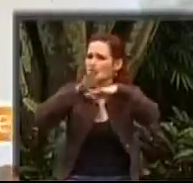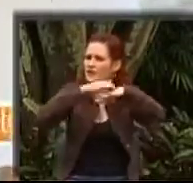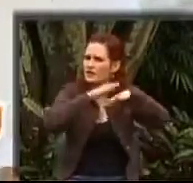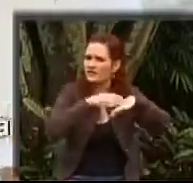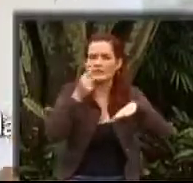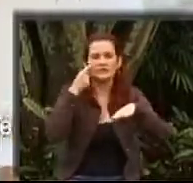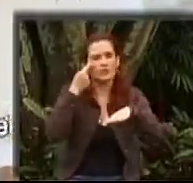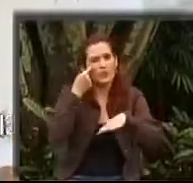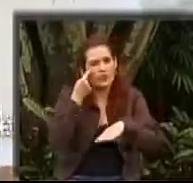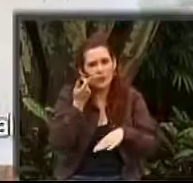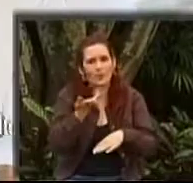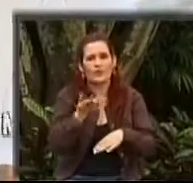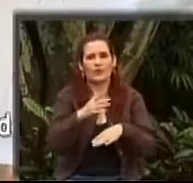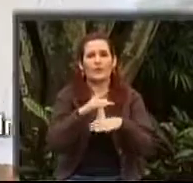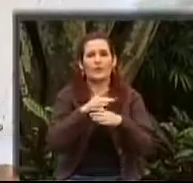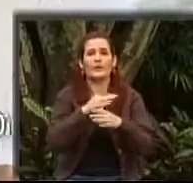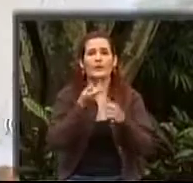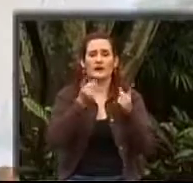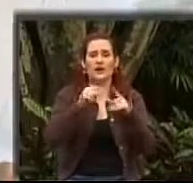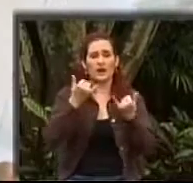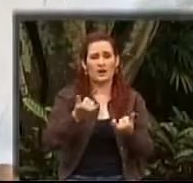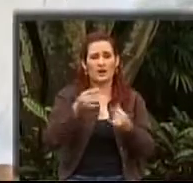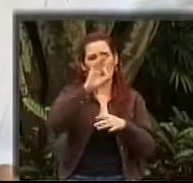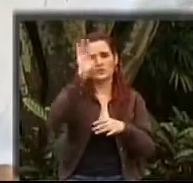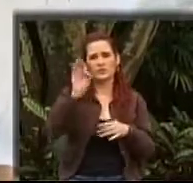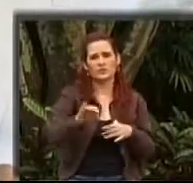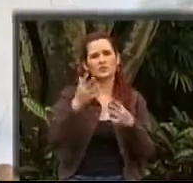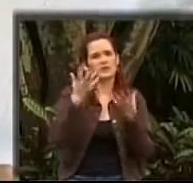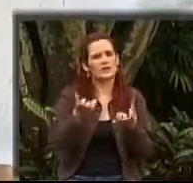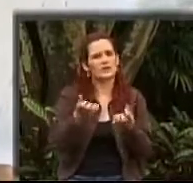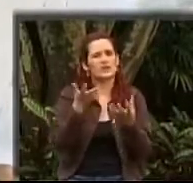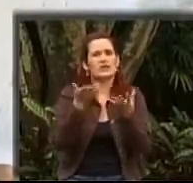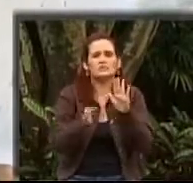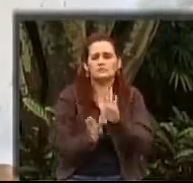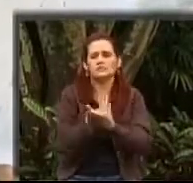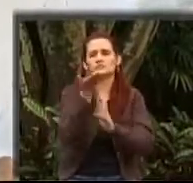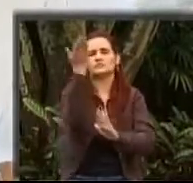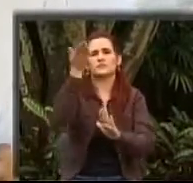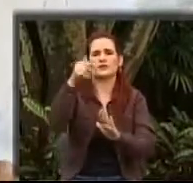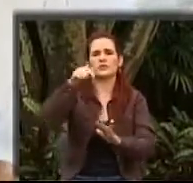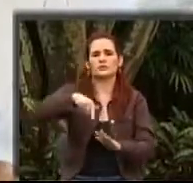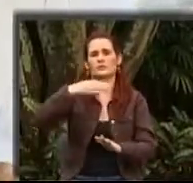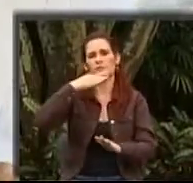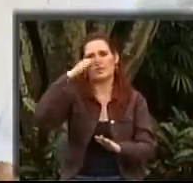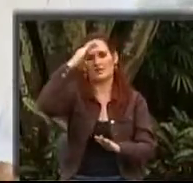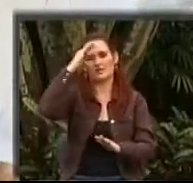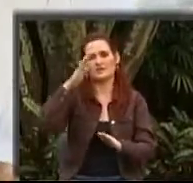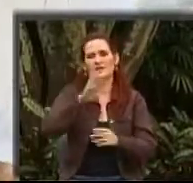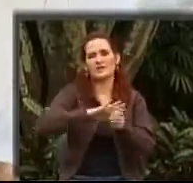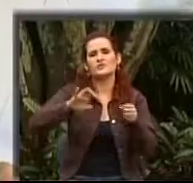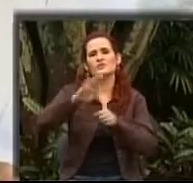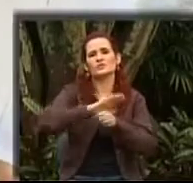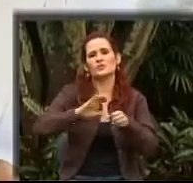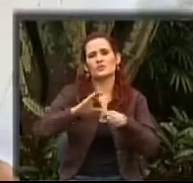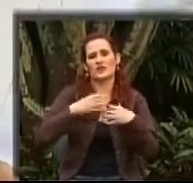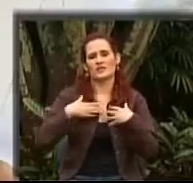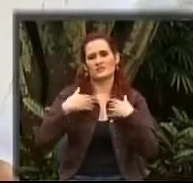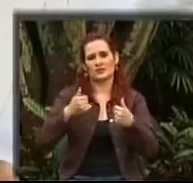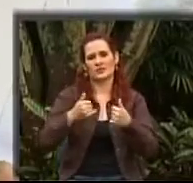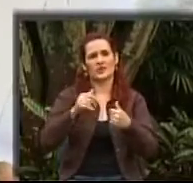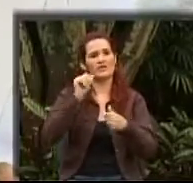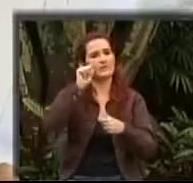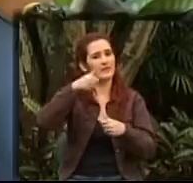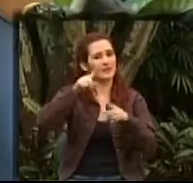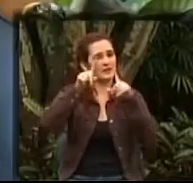porcentaje y el cometido que tenemos de hacer de Medellín una ciudad saludable. Entonces, mañana hablaremos sobre cirugías